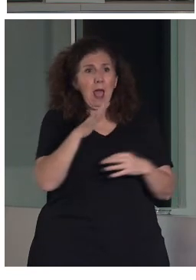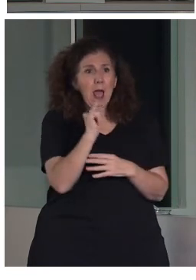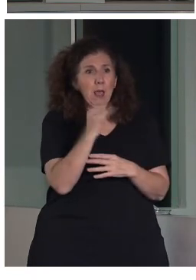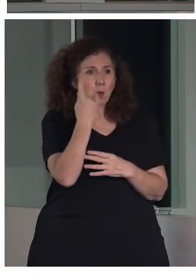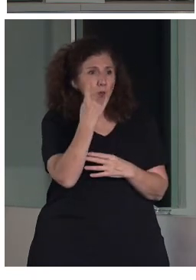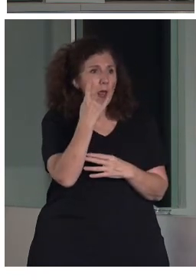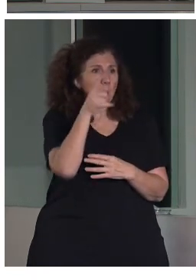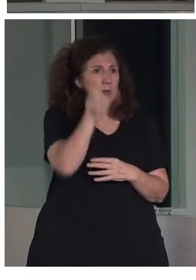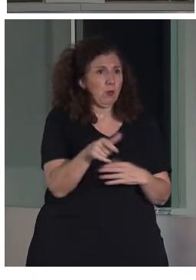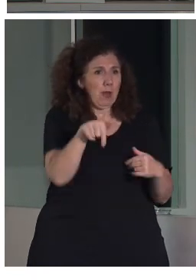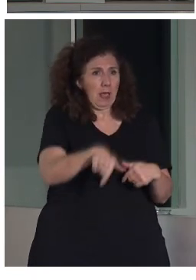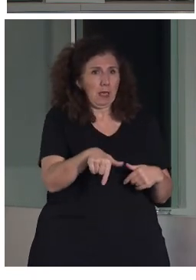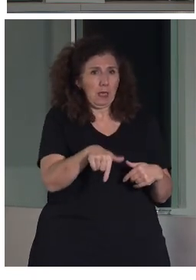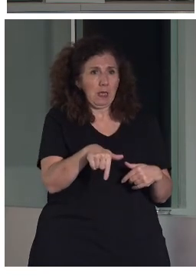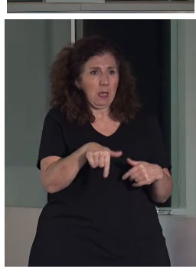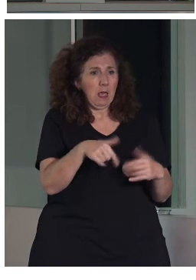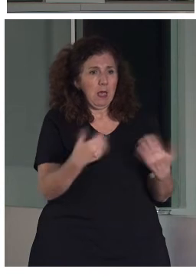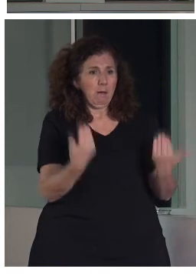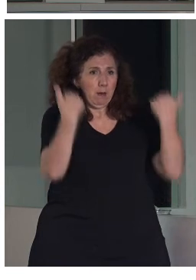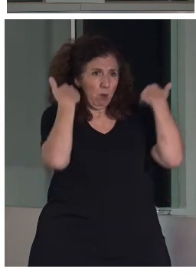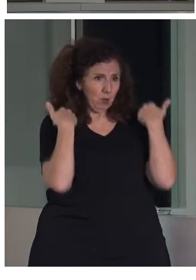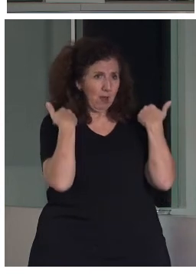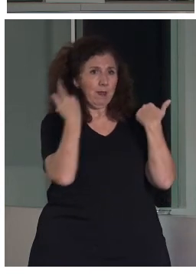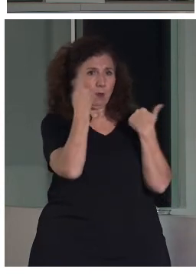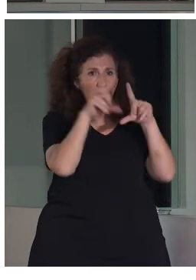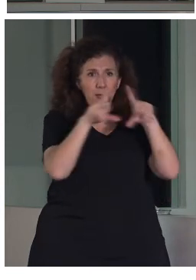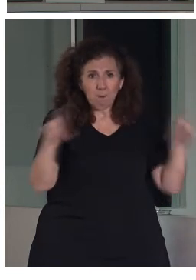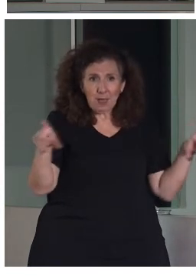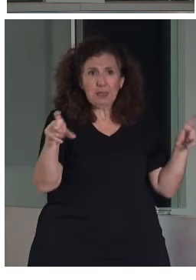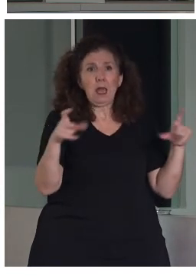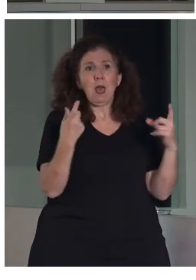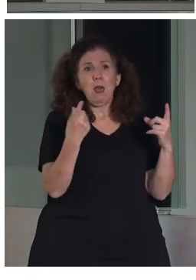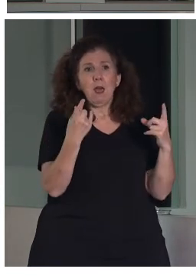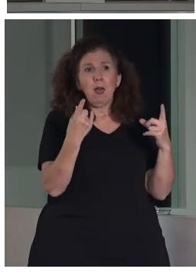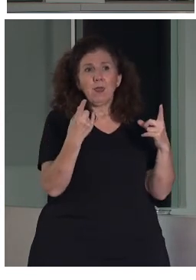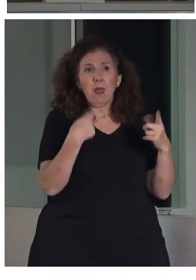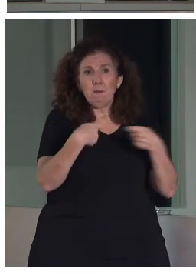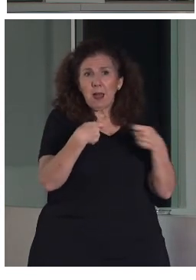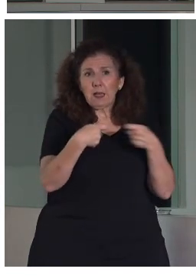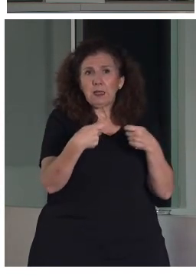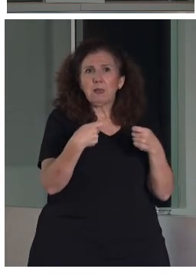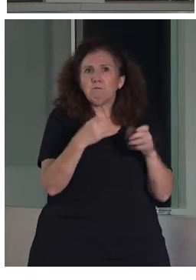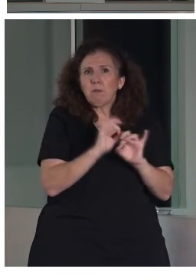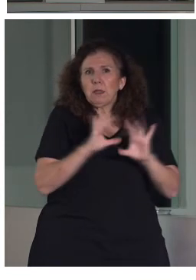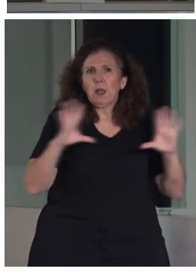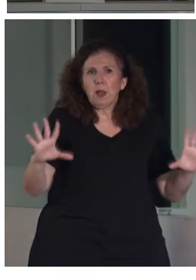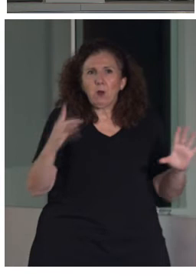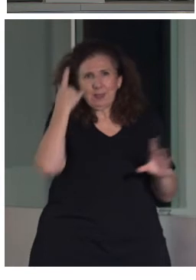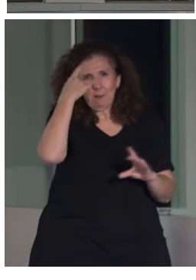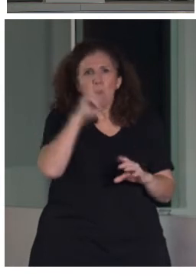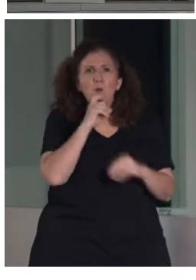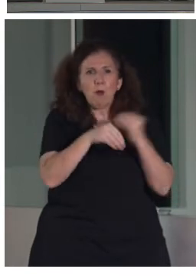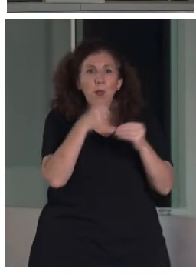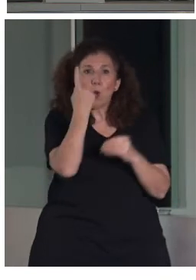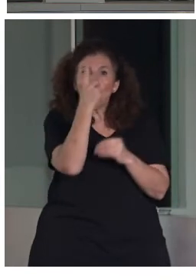no se dirigen al mismo público. ¿Por qué tenemos que plantear que un único texto tiene que ser para todas las